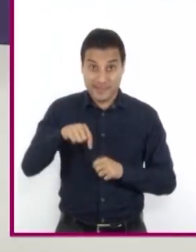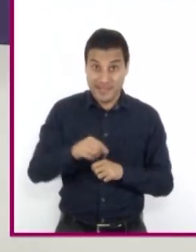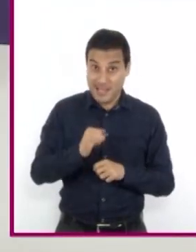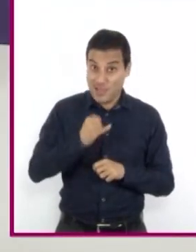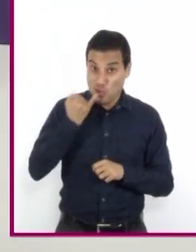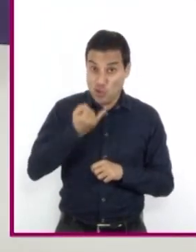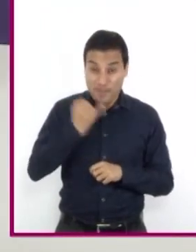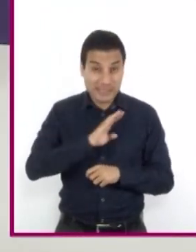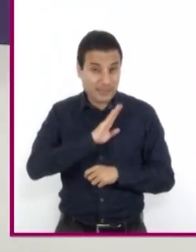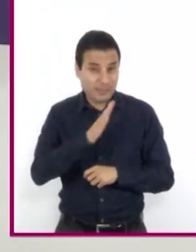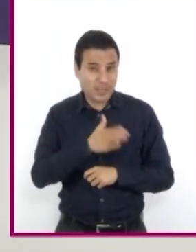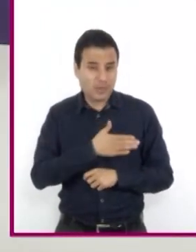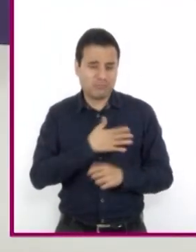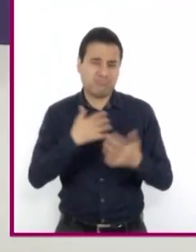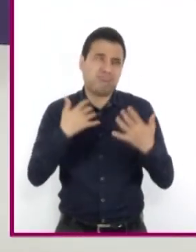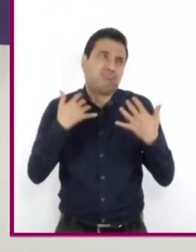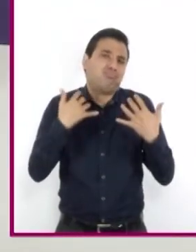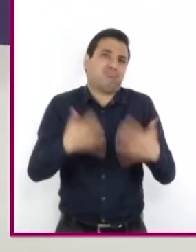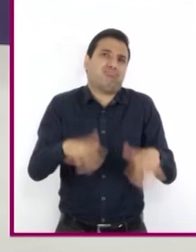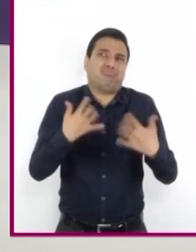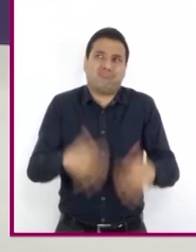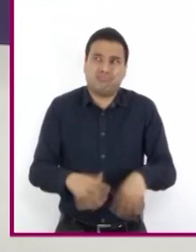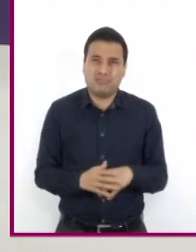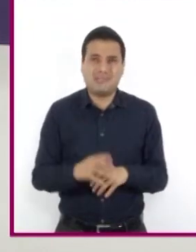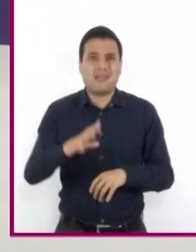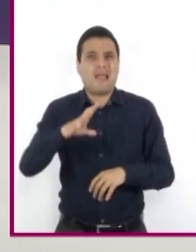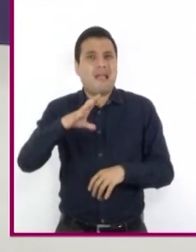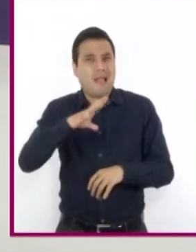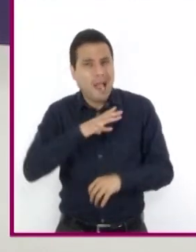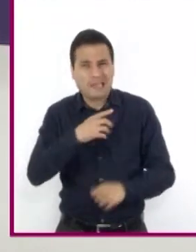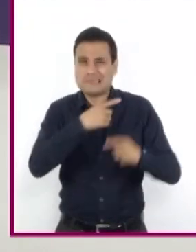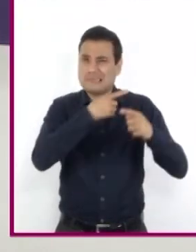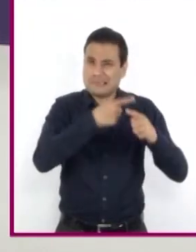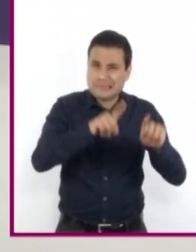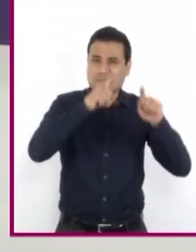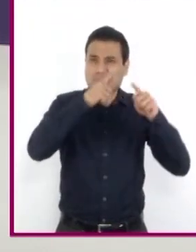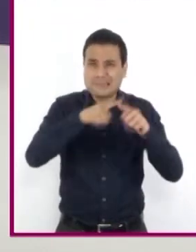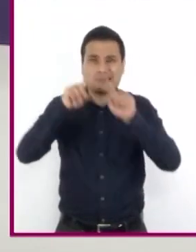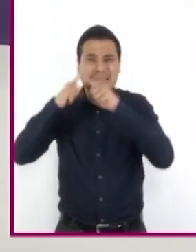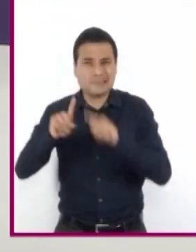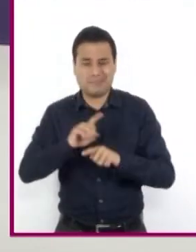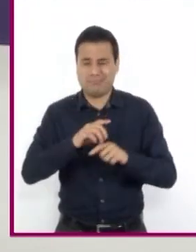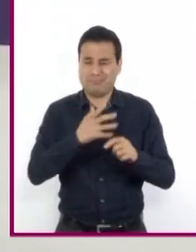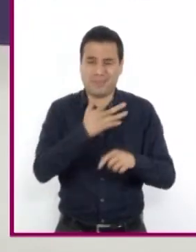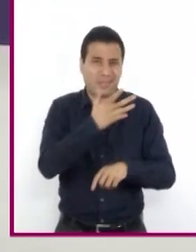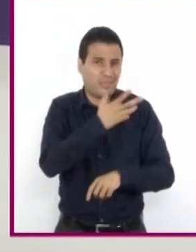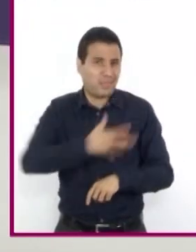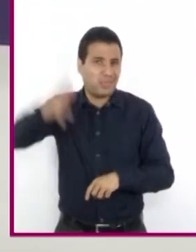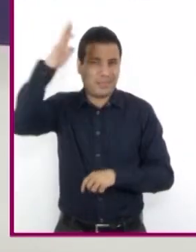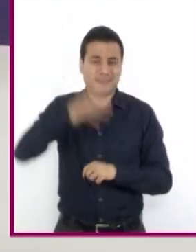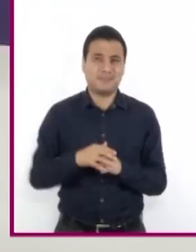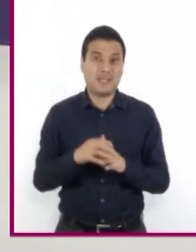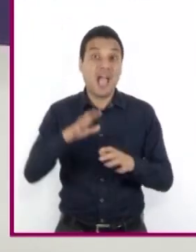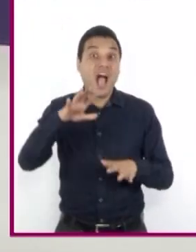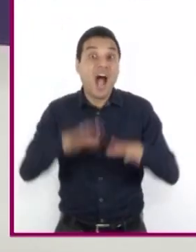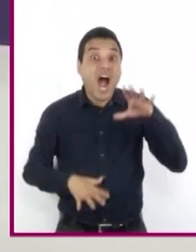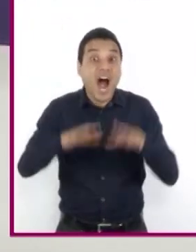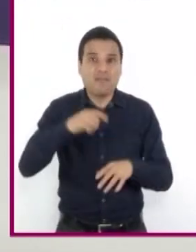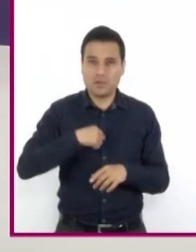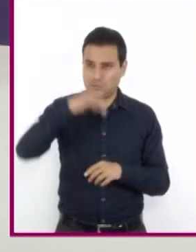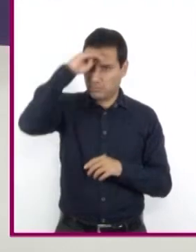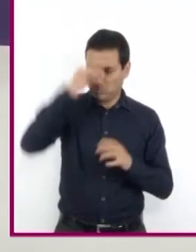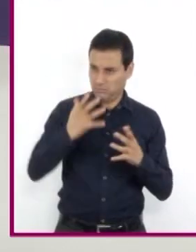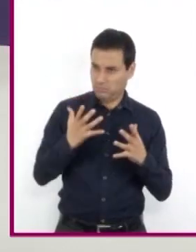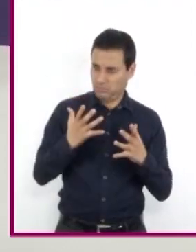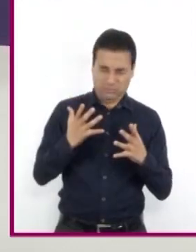extenso y la manera de hablar de cada región es muy peculiar. A veces hasta nos puede parecer que no estamos